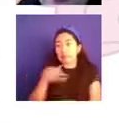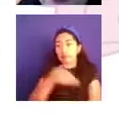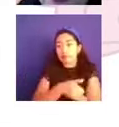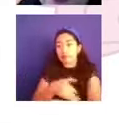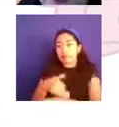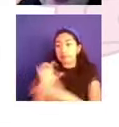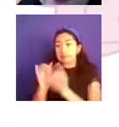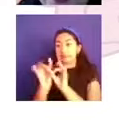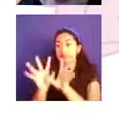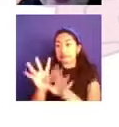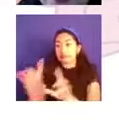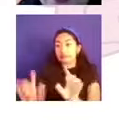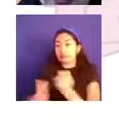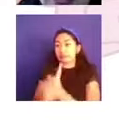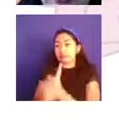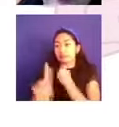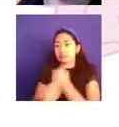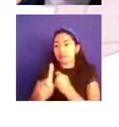relacionarnos.